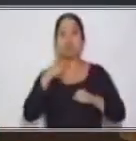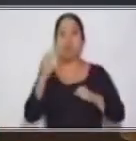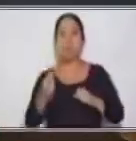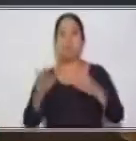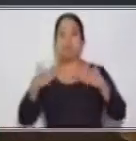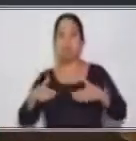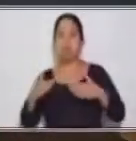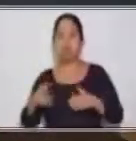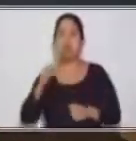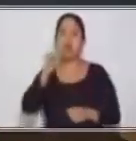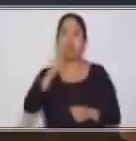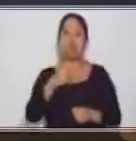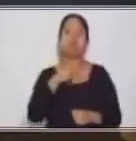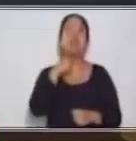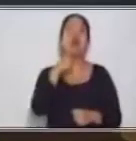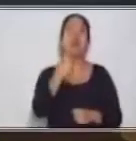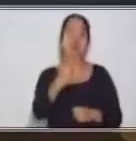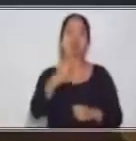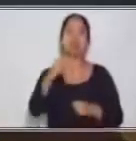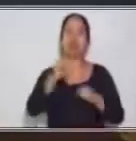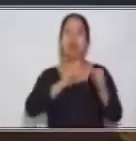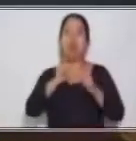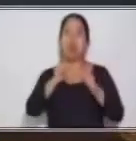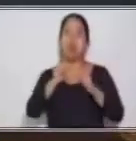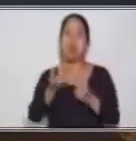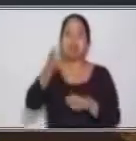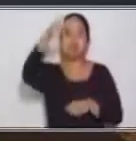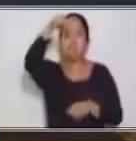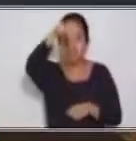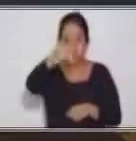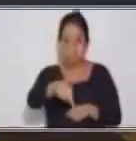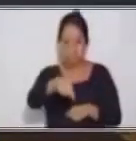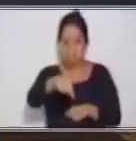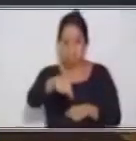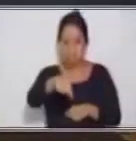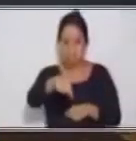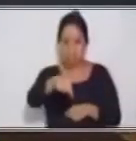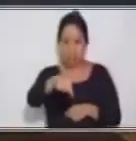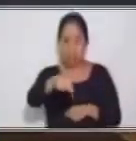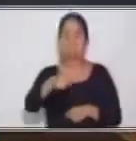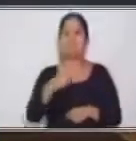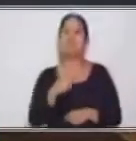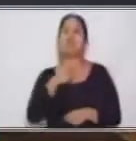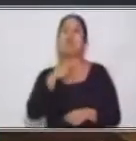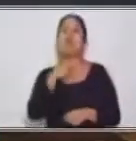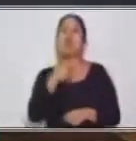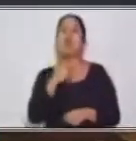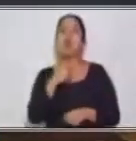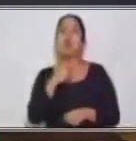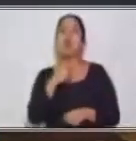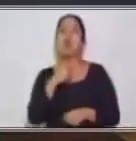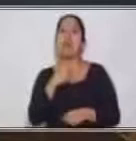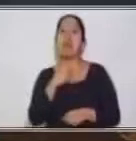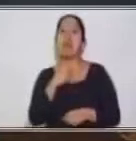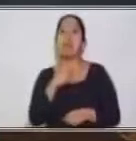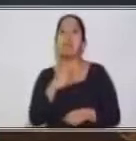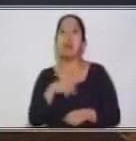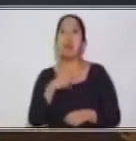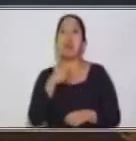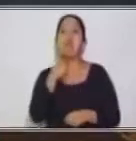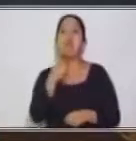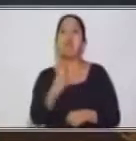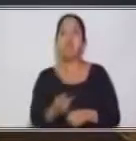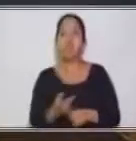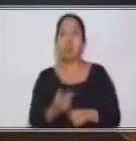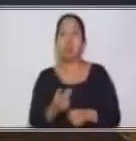proceso en tal presente, pero en la voz activa, la voz pasiva, perdón, es prácticamente agregándose el